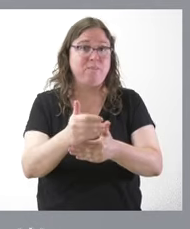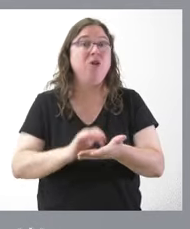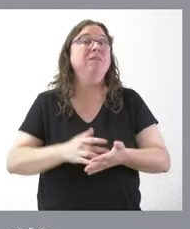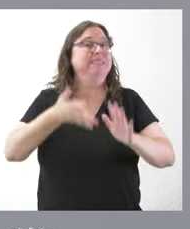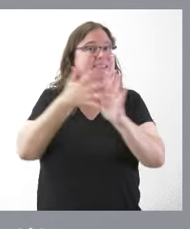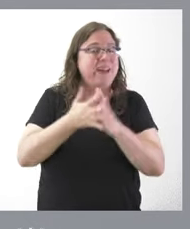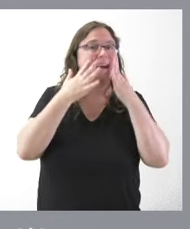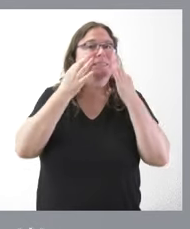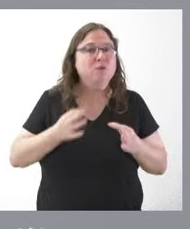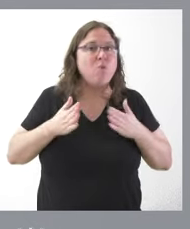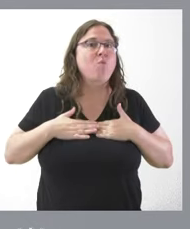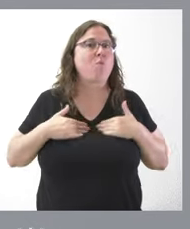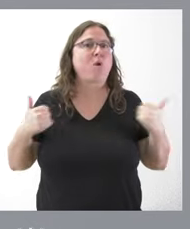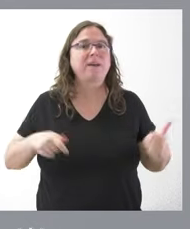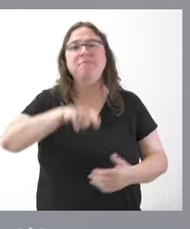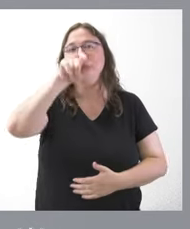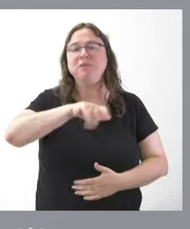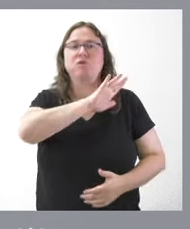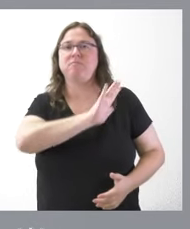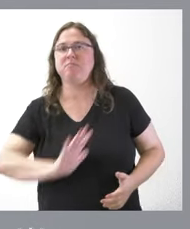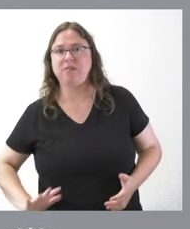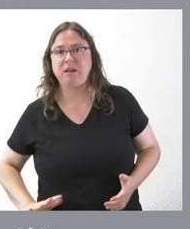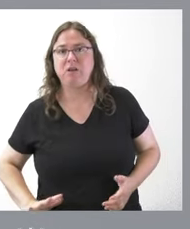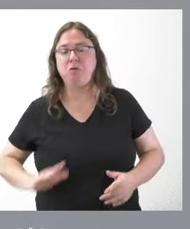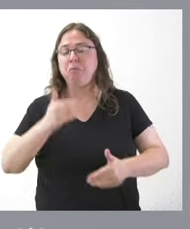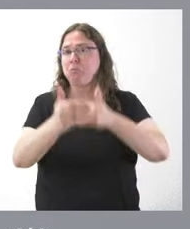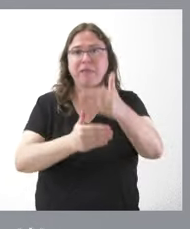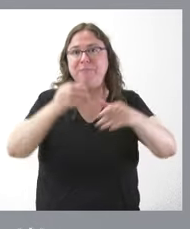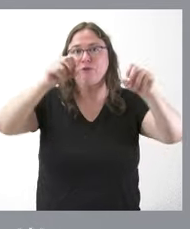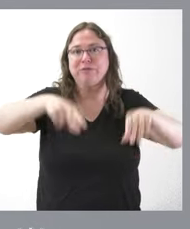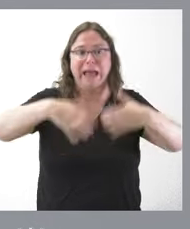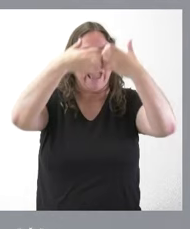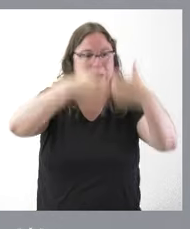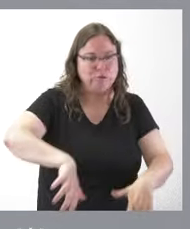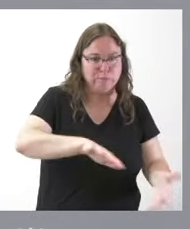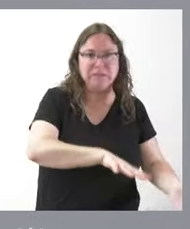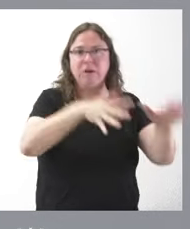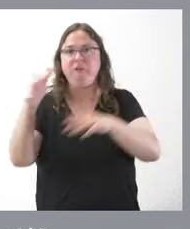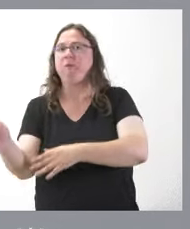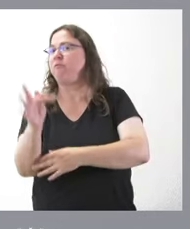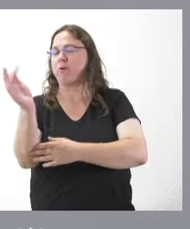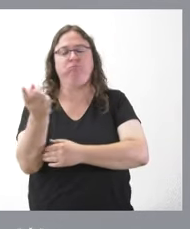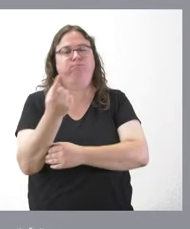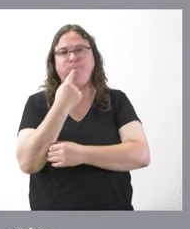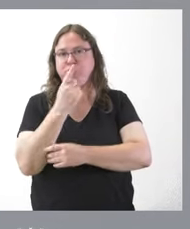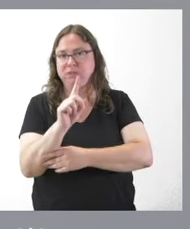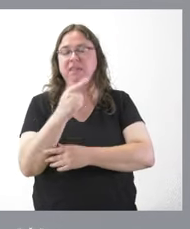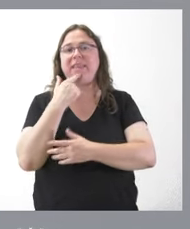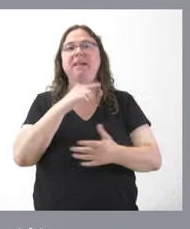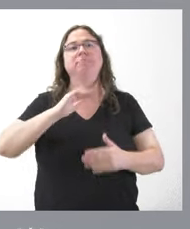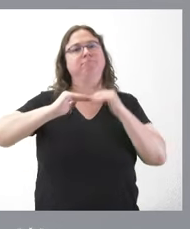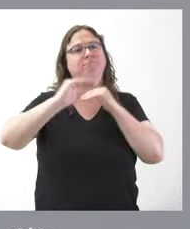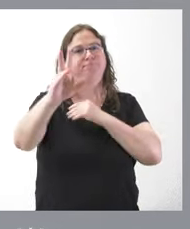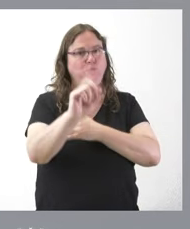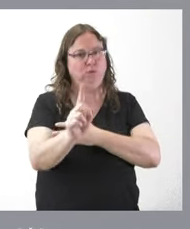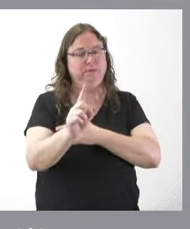personal interino sin ningún procedimiento pueda acceder a la condición de estabilidad y,